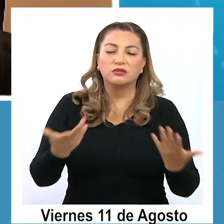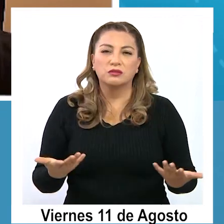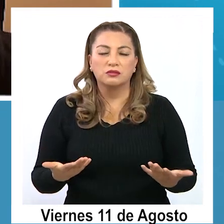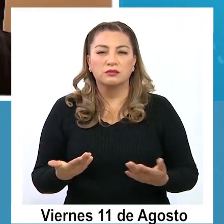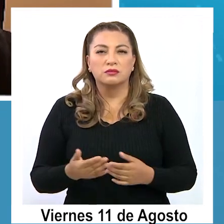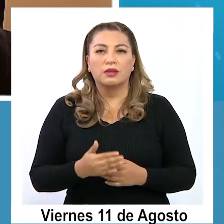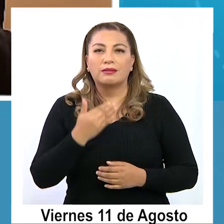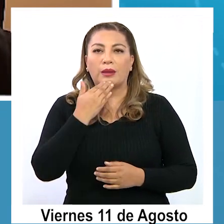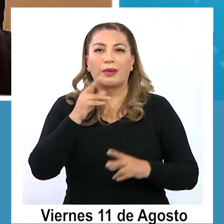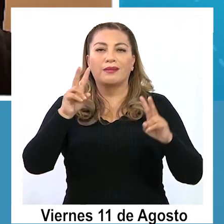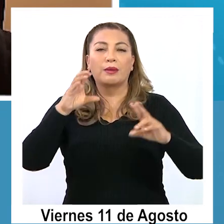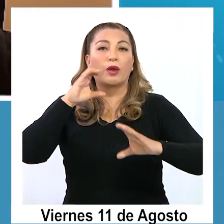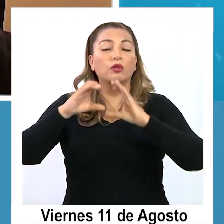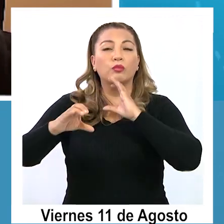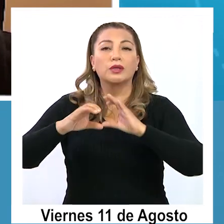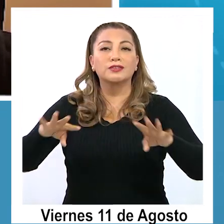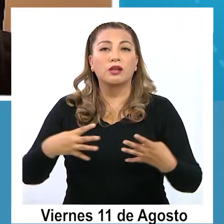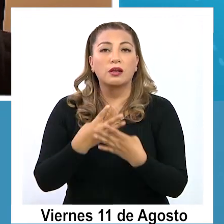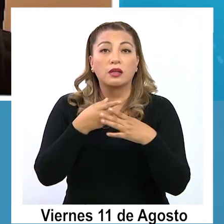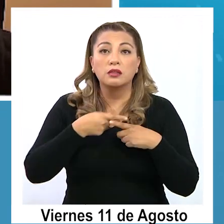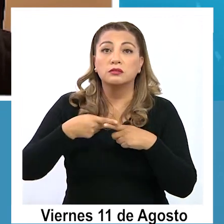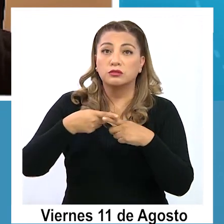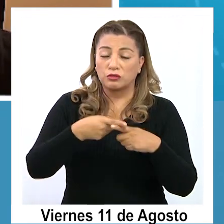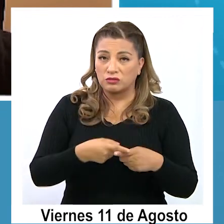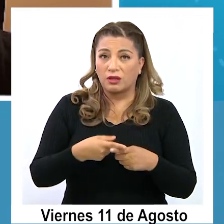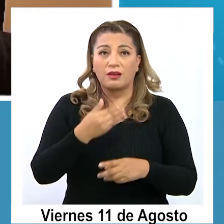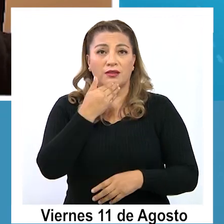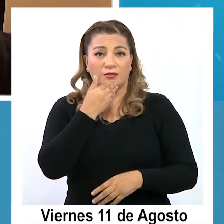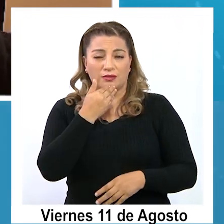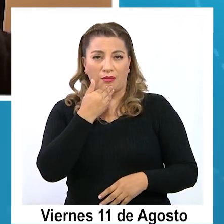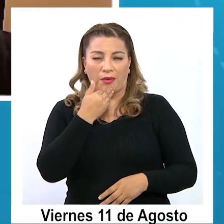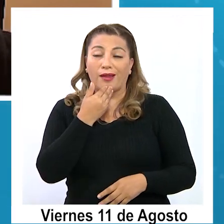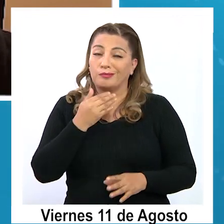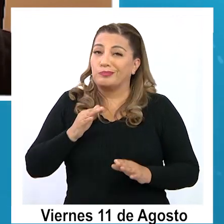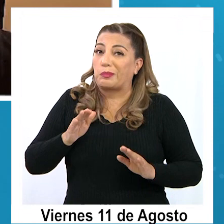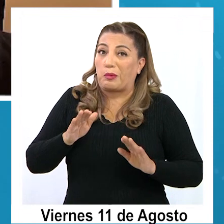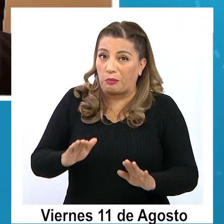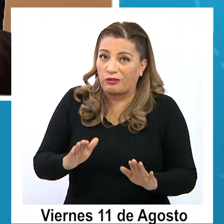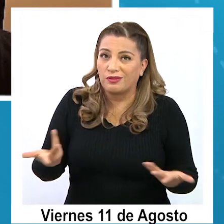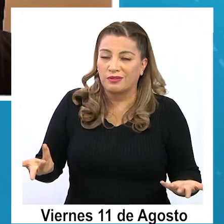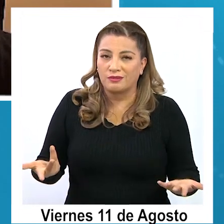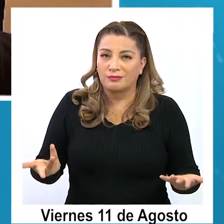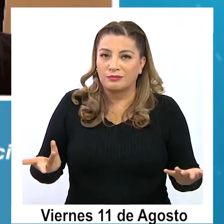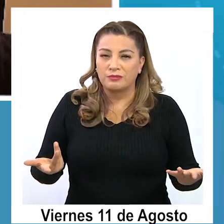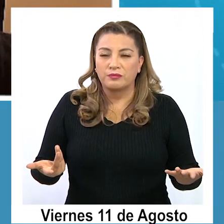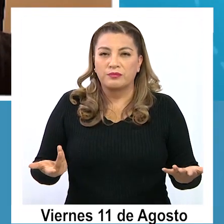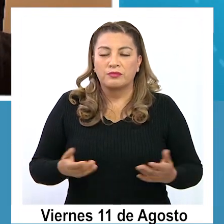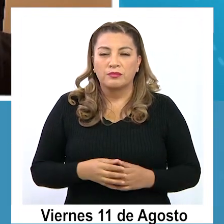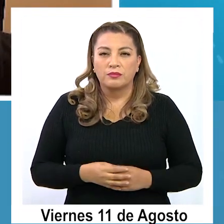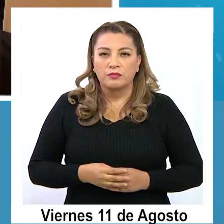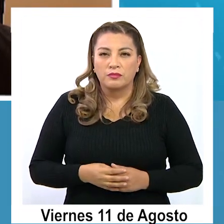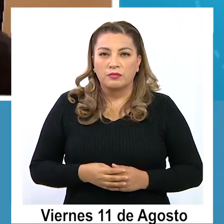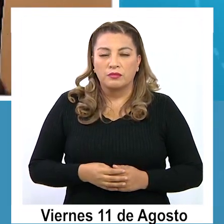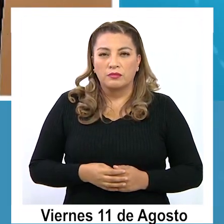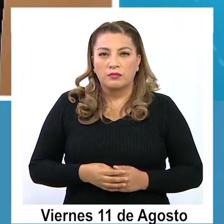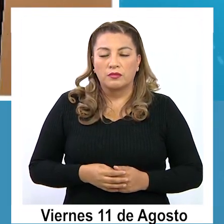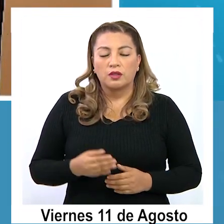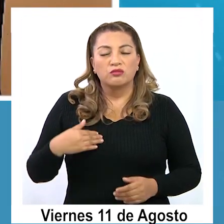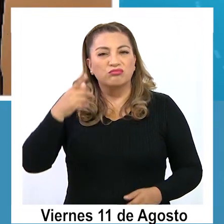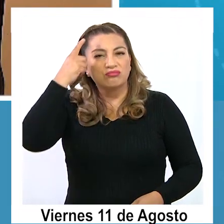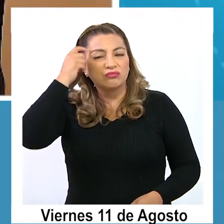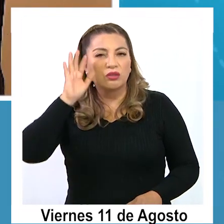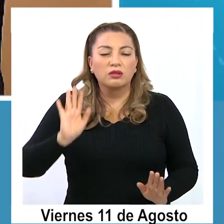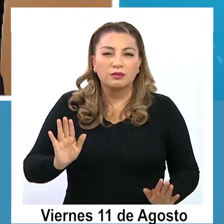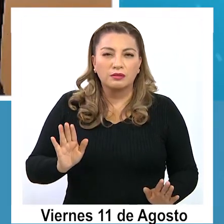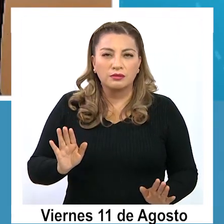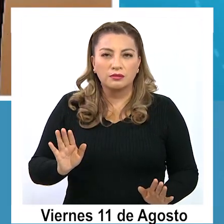además los medios de comunicación y las redes sociales también hacen su contribución, ¿no? Yo creo que, claro, lo tenemos que